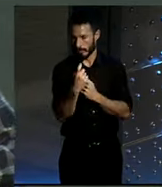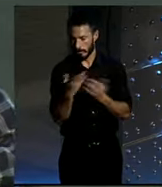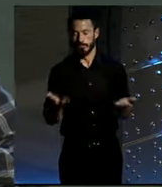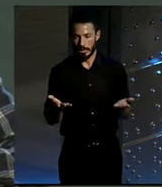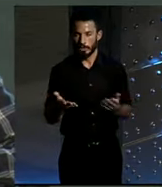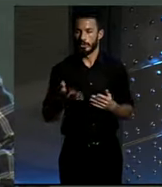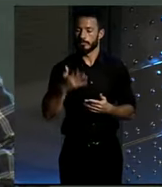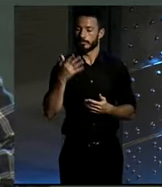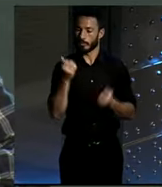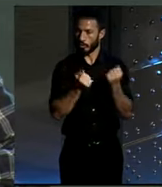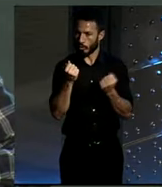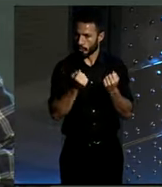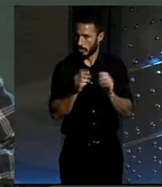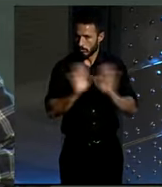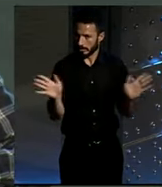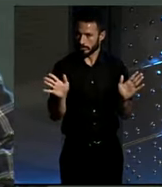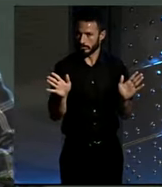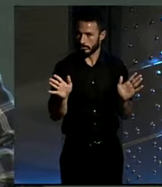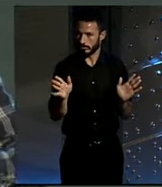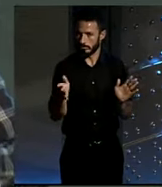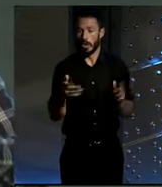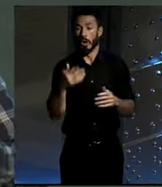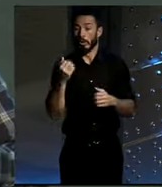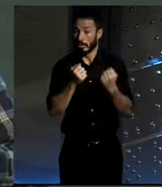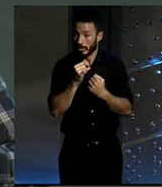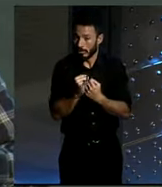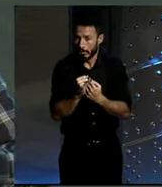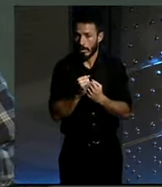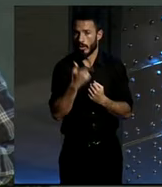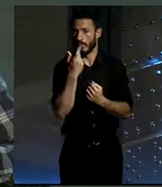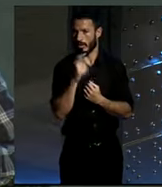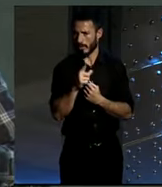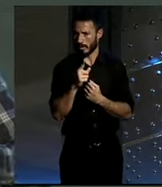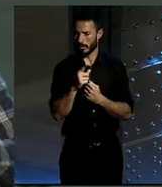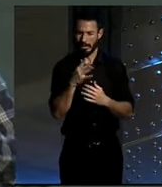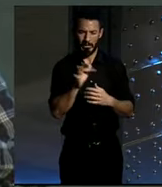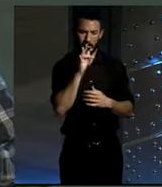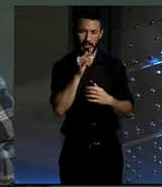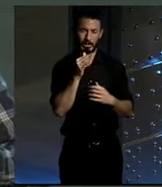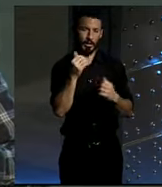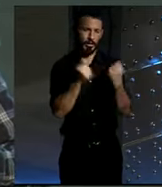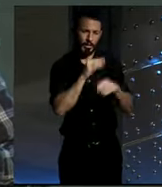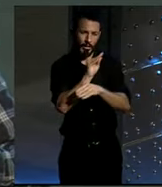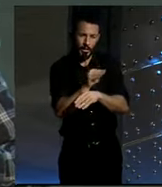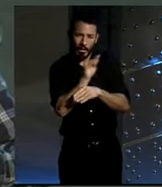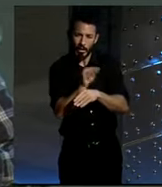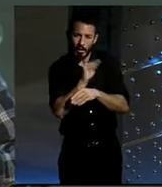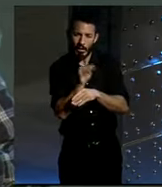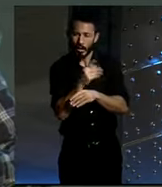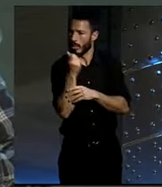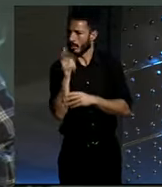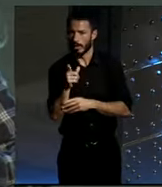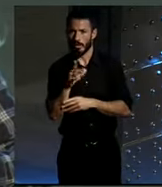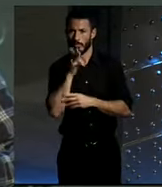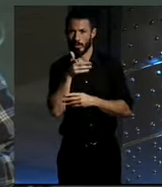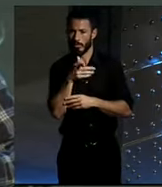es tener el coche realmente no necesitas tenerlo y sobre todo no necesitas cuidarlo sabes que es un es una hucha en la que pones